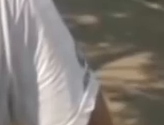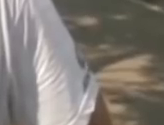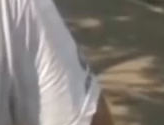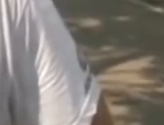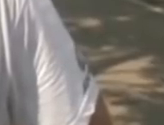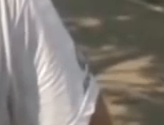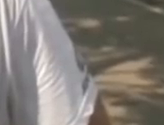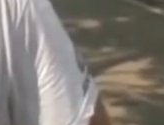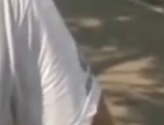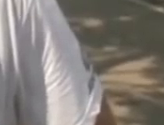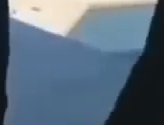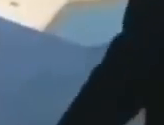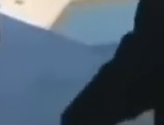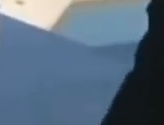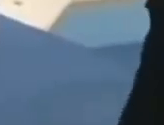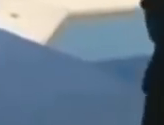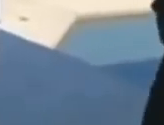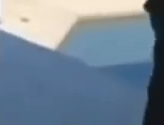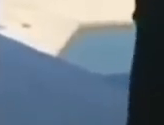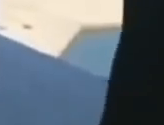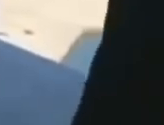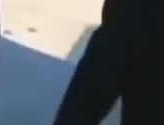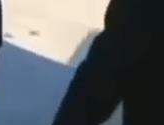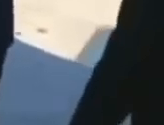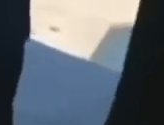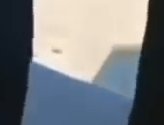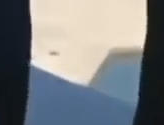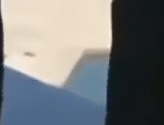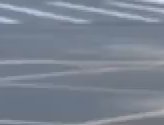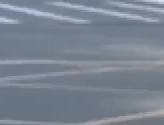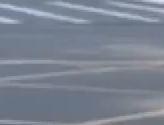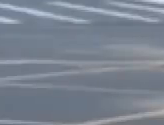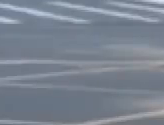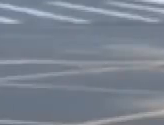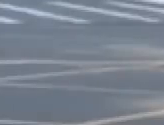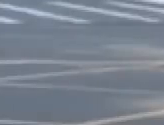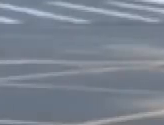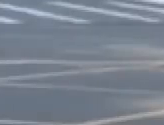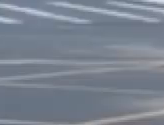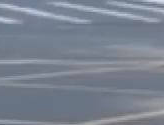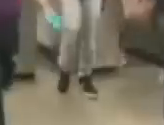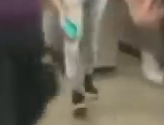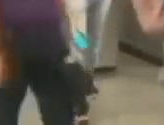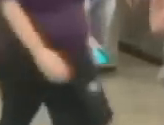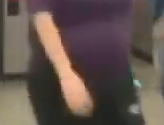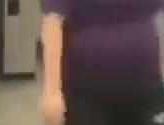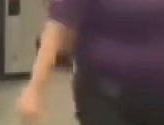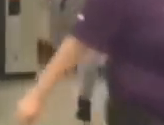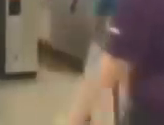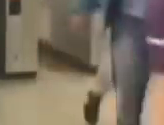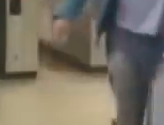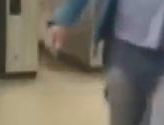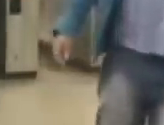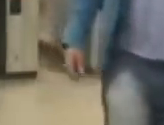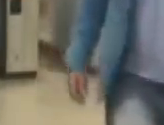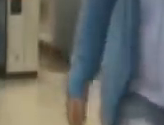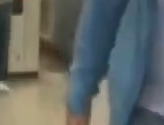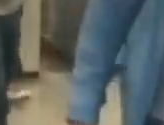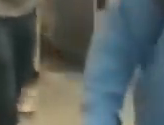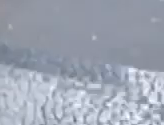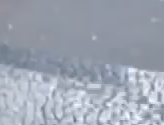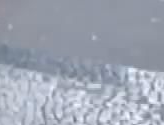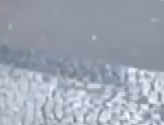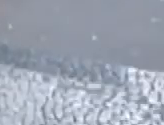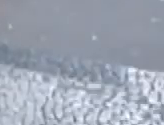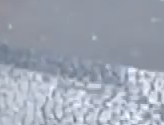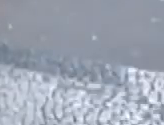lo grave que es para Bolsonaro el objetivo es sostener la economía a costa de la vida de la gente una situación que no